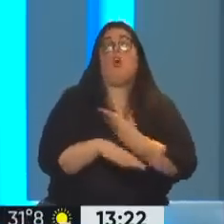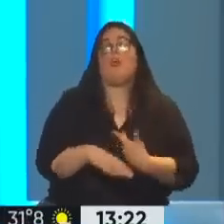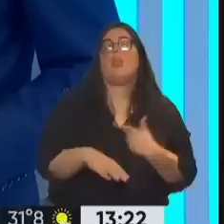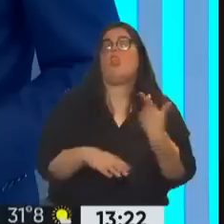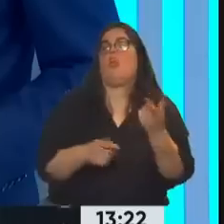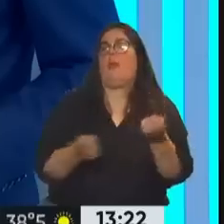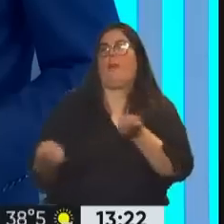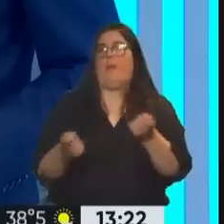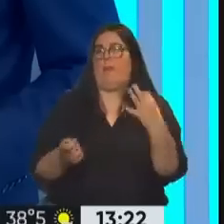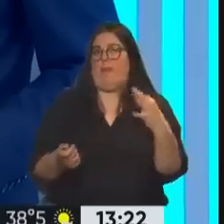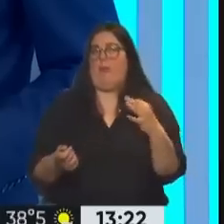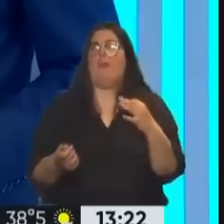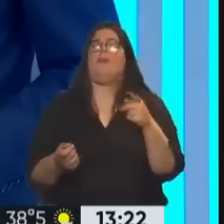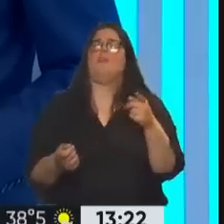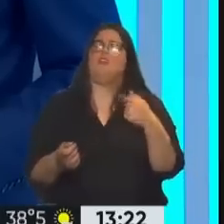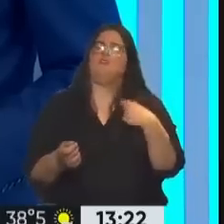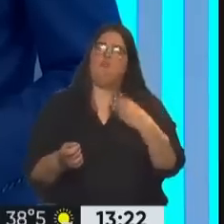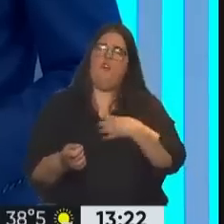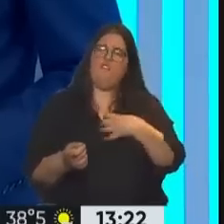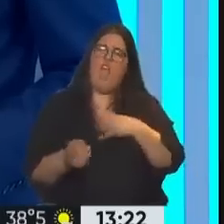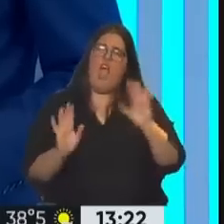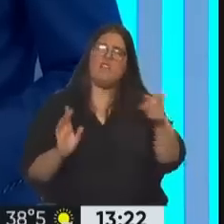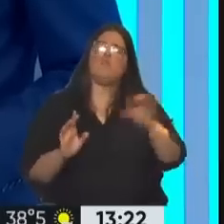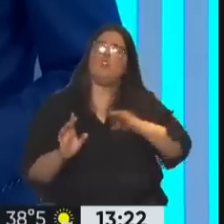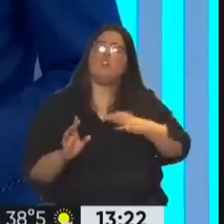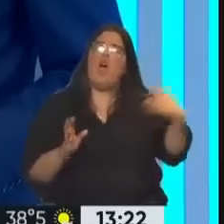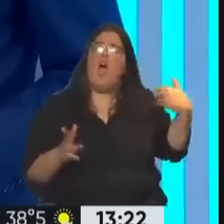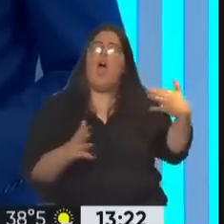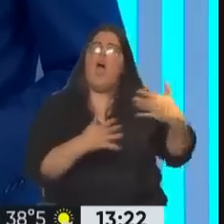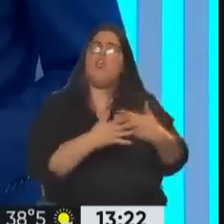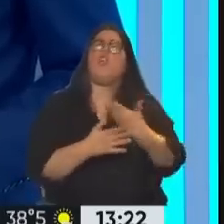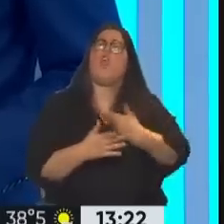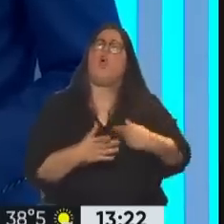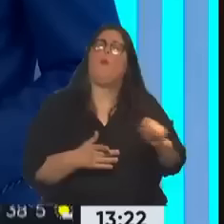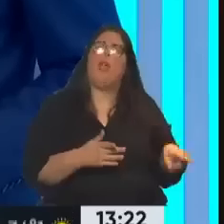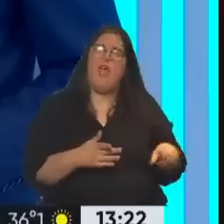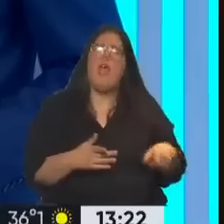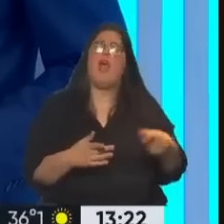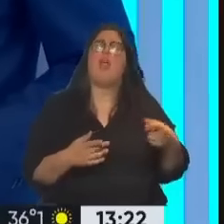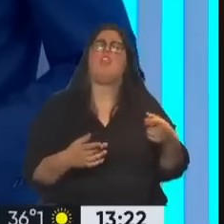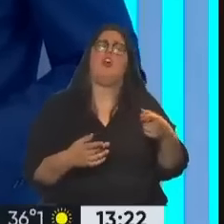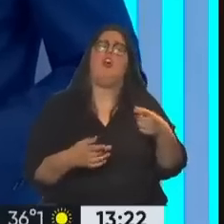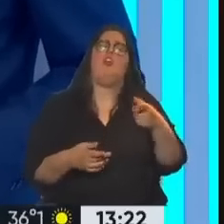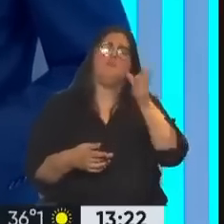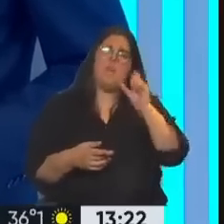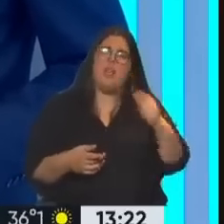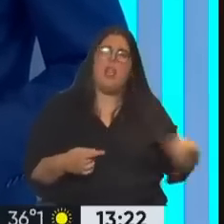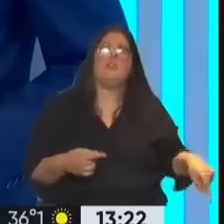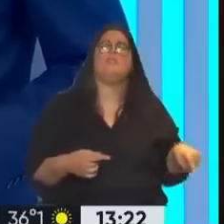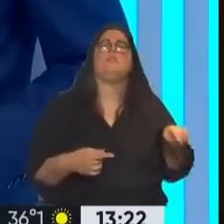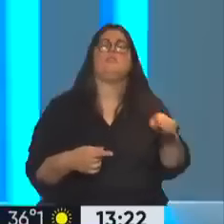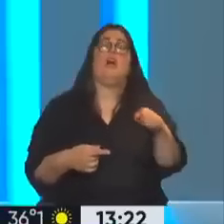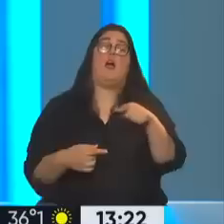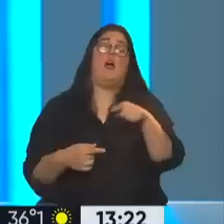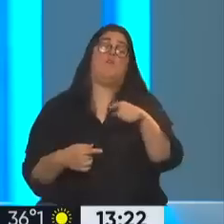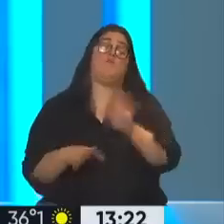viene de años de persecución, años de fortalecimiento desde el gobierno de la derecha, con Temer, ahora con Bolsonaro. Ustedes, el